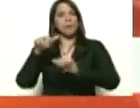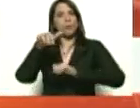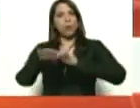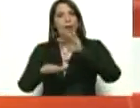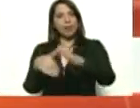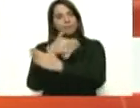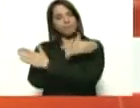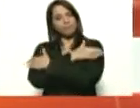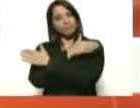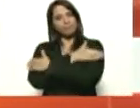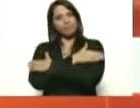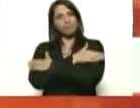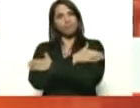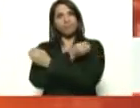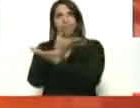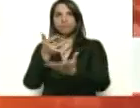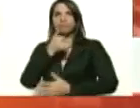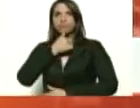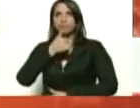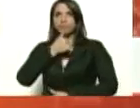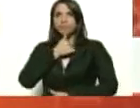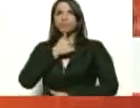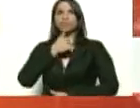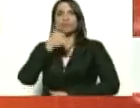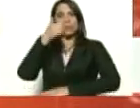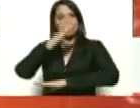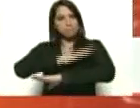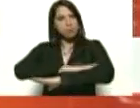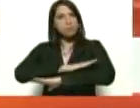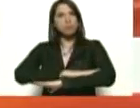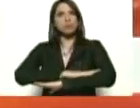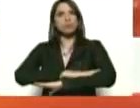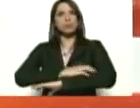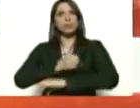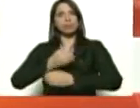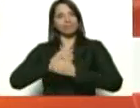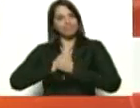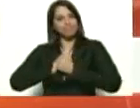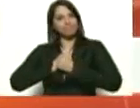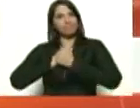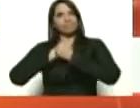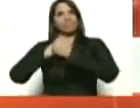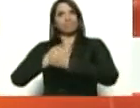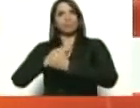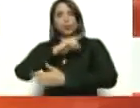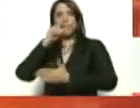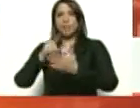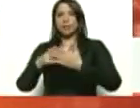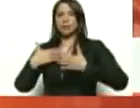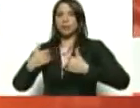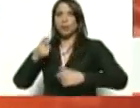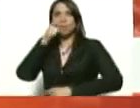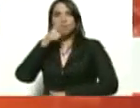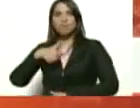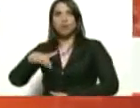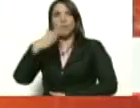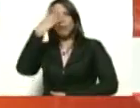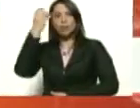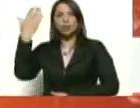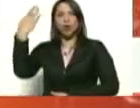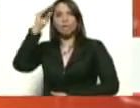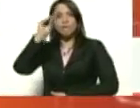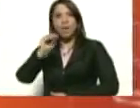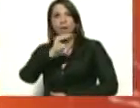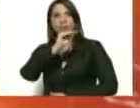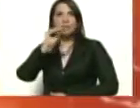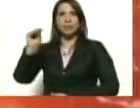los felicito por su perseverancia, su disciplina y su entrega absoluta a la salud del pueblo. Que Dios bendiga